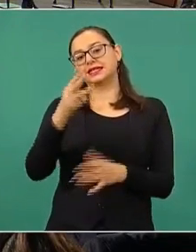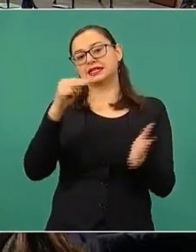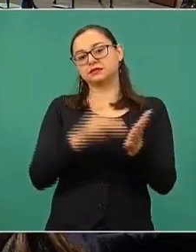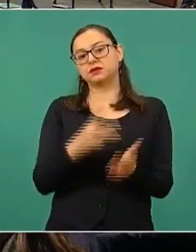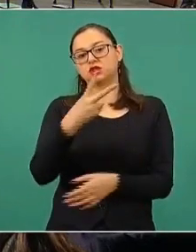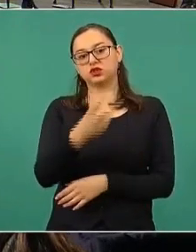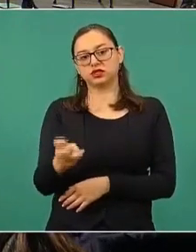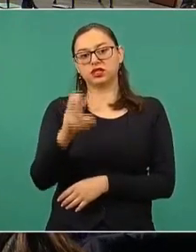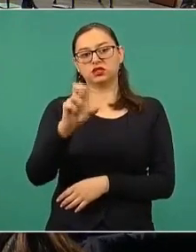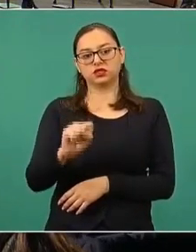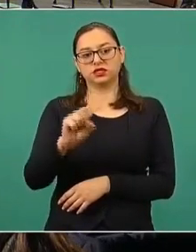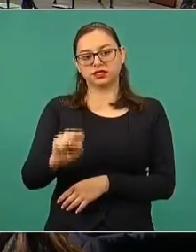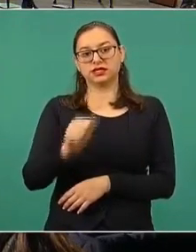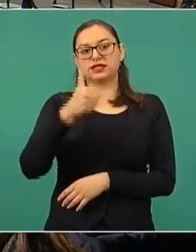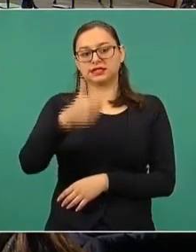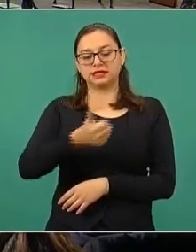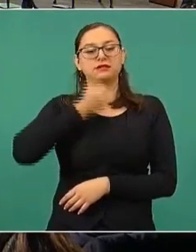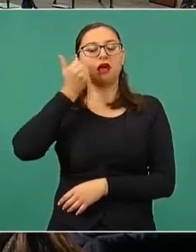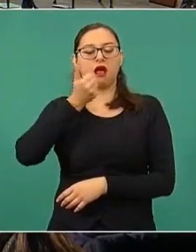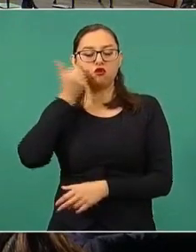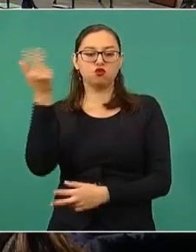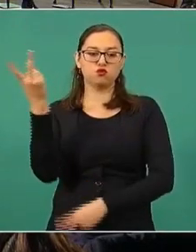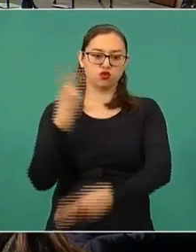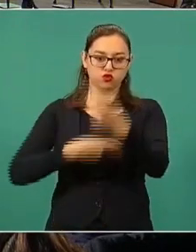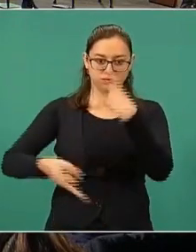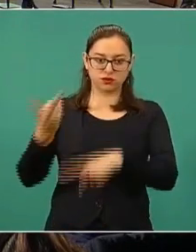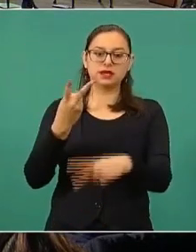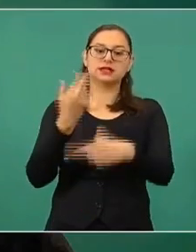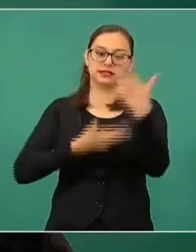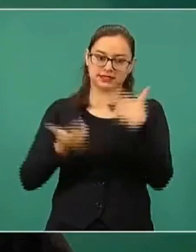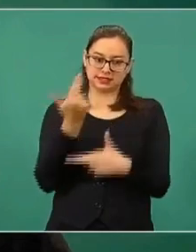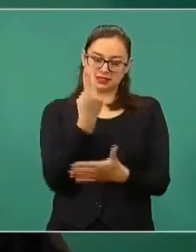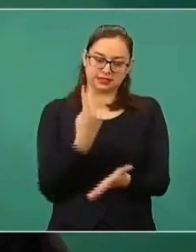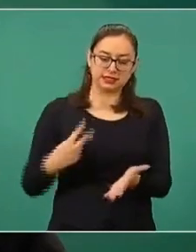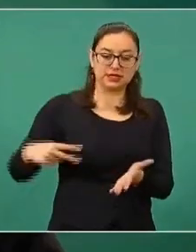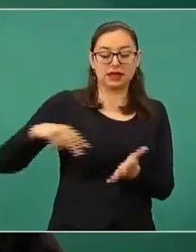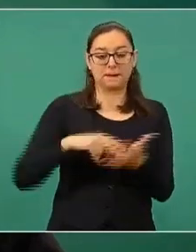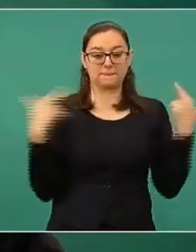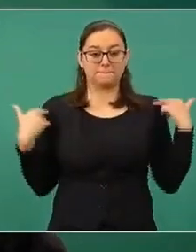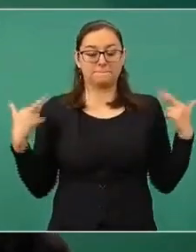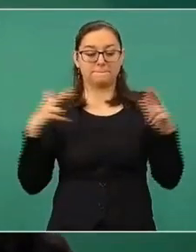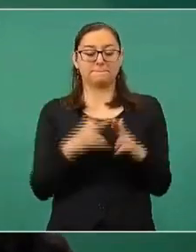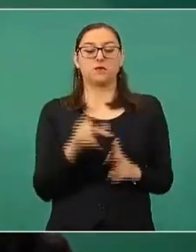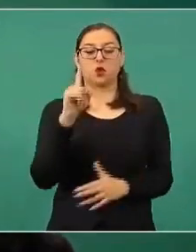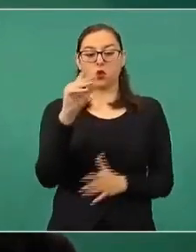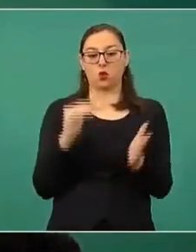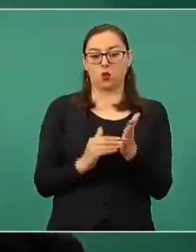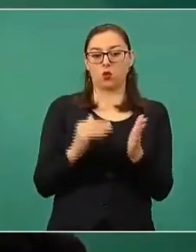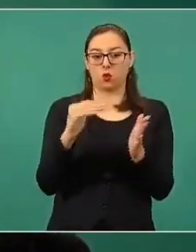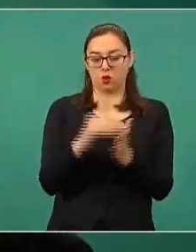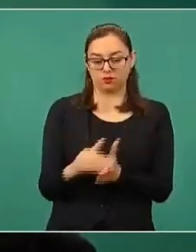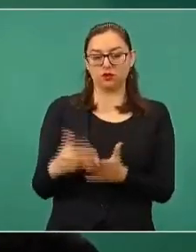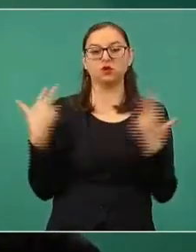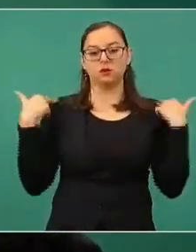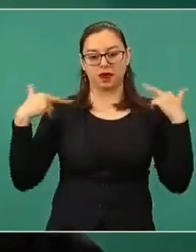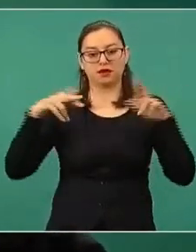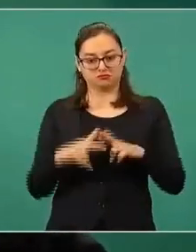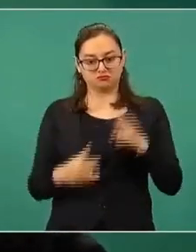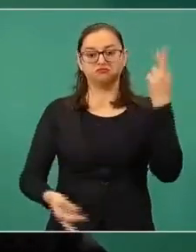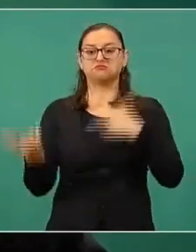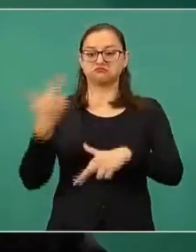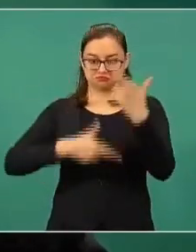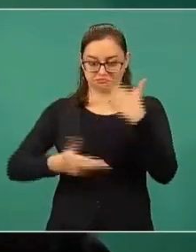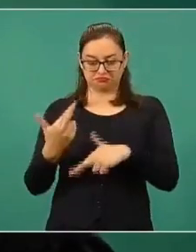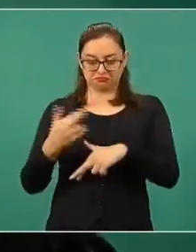y en lo que se refiere al número de docentes, un millón 817 mil 233. Comento que